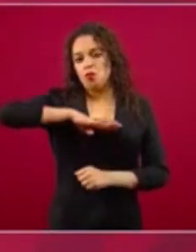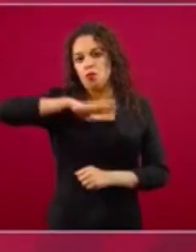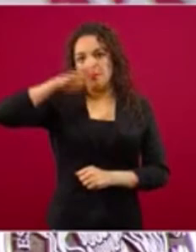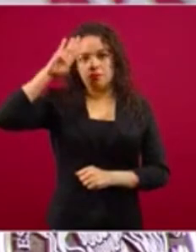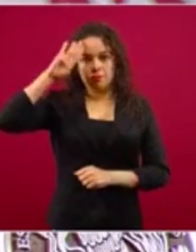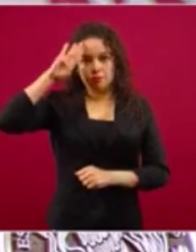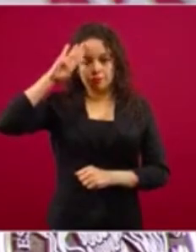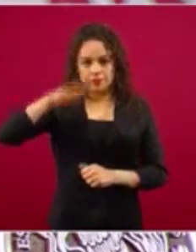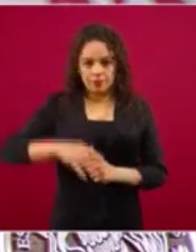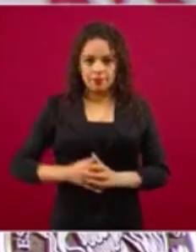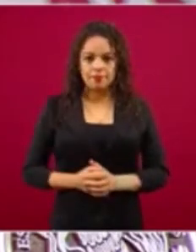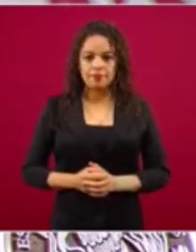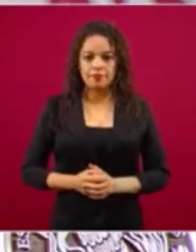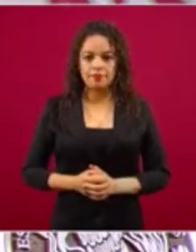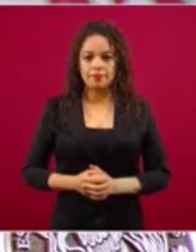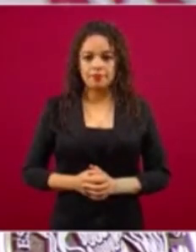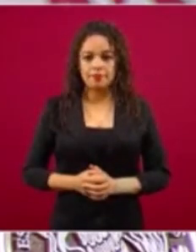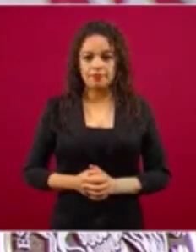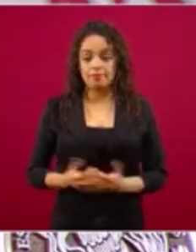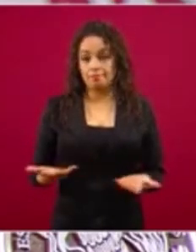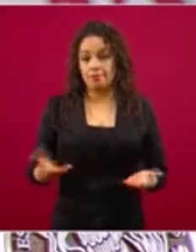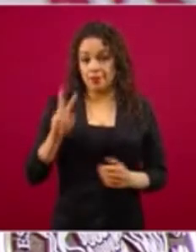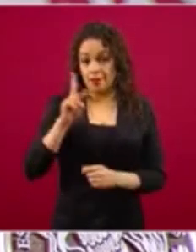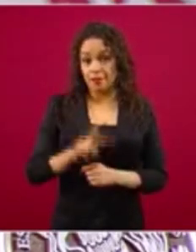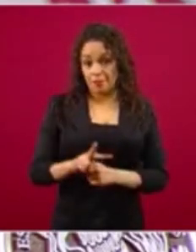nos confunden.